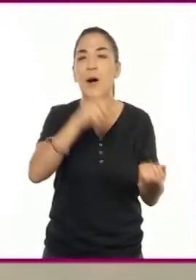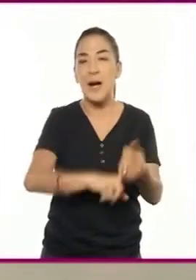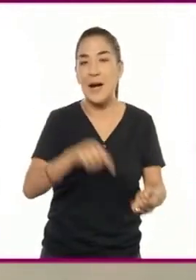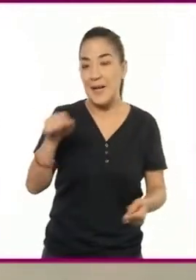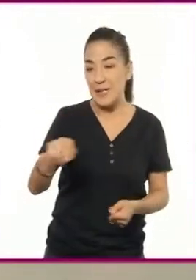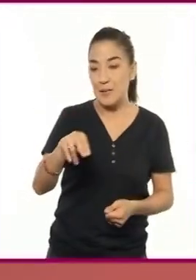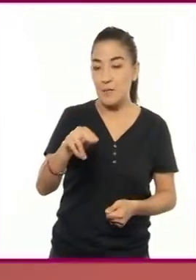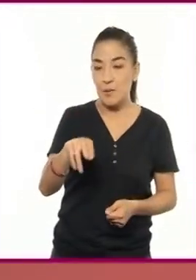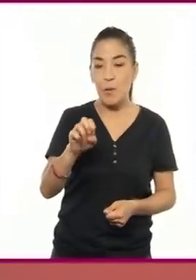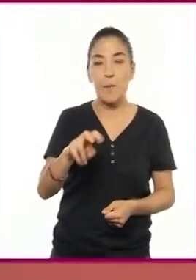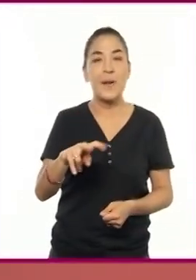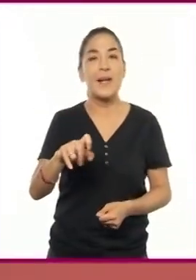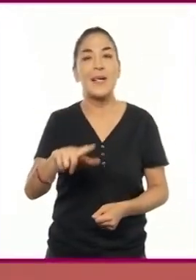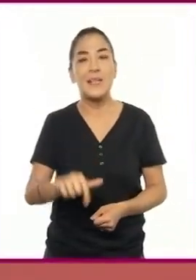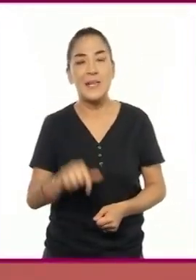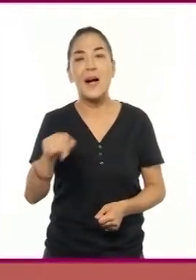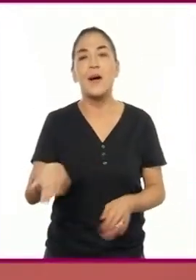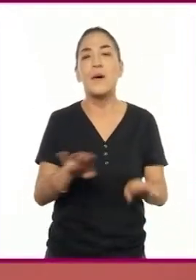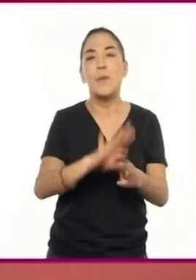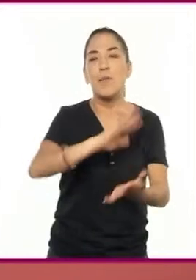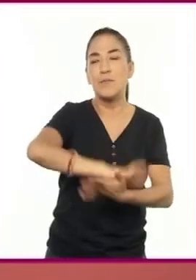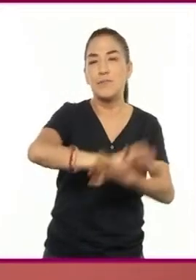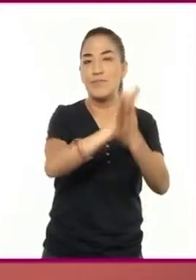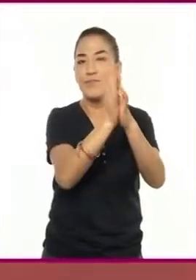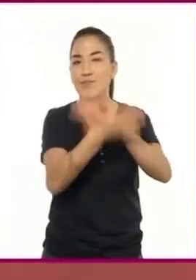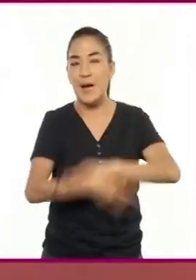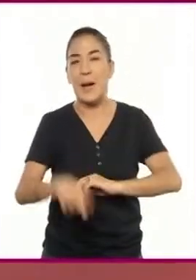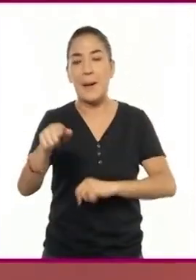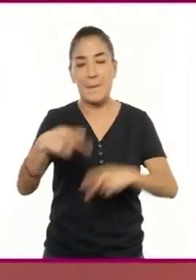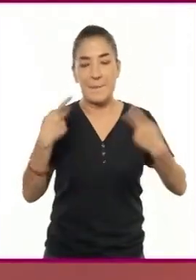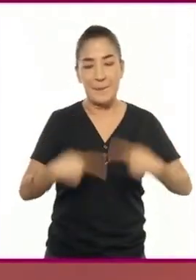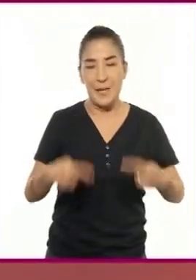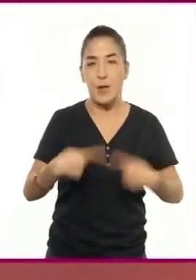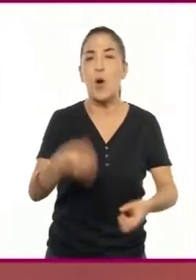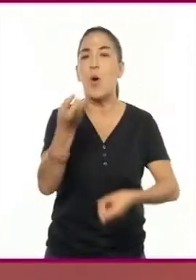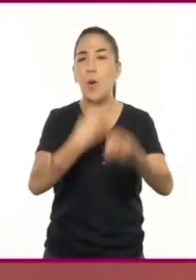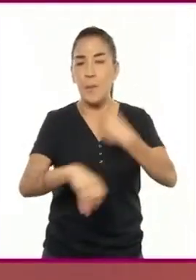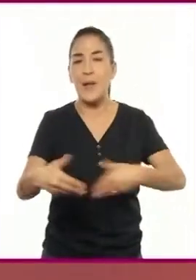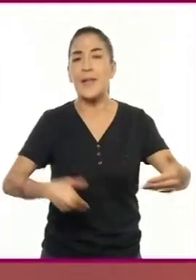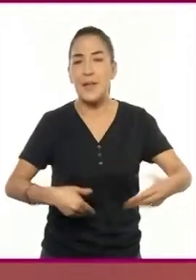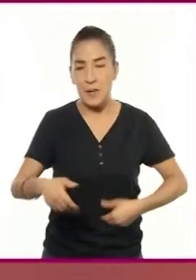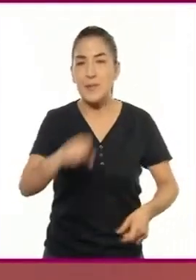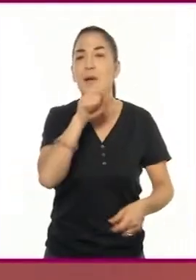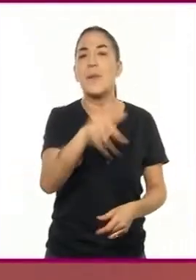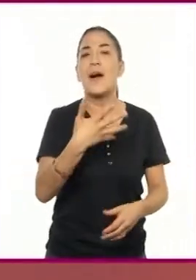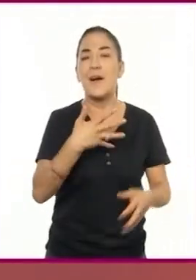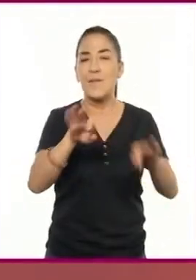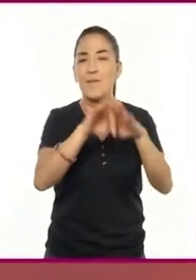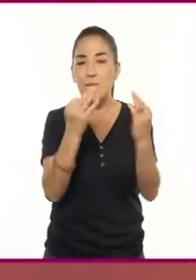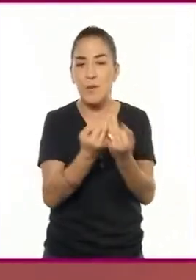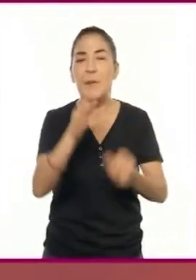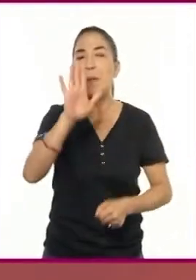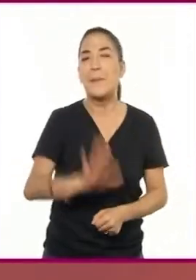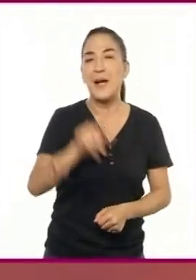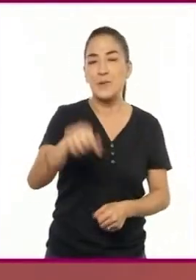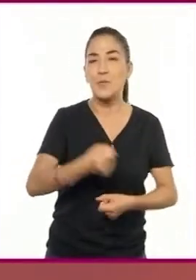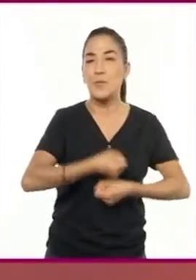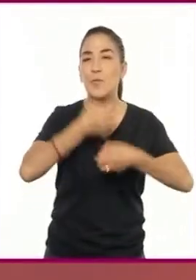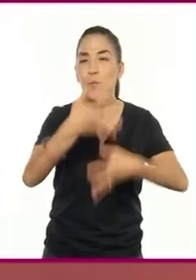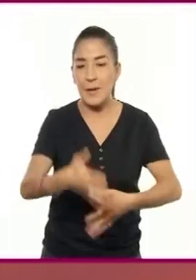es la construcción y evolución de los personajes. La obra de teatro también tiene una estructura similar a la del cuento.